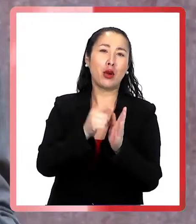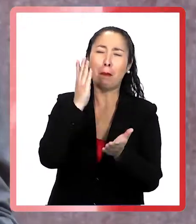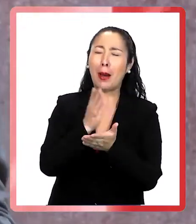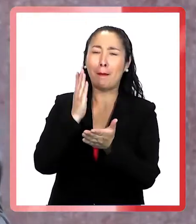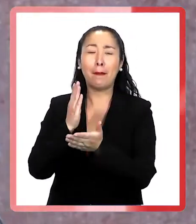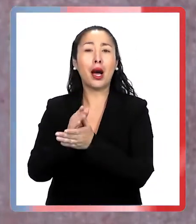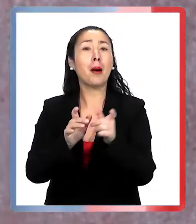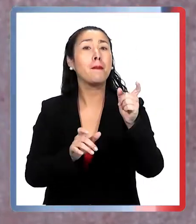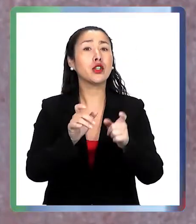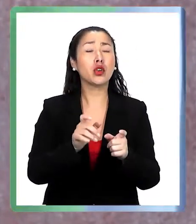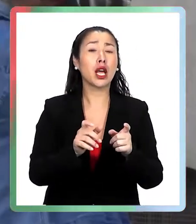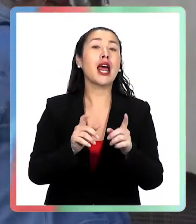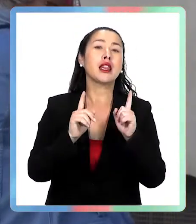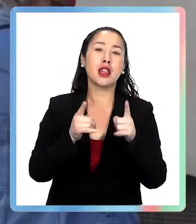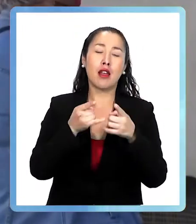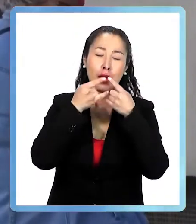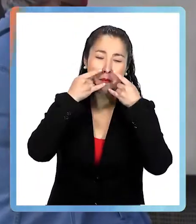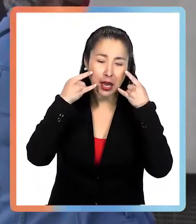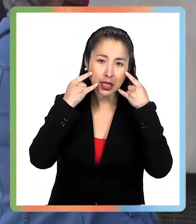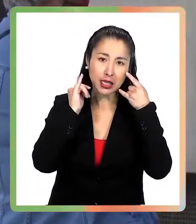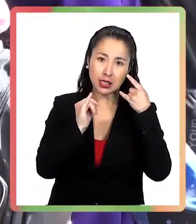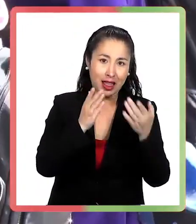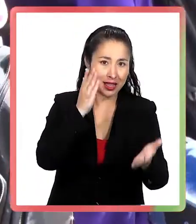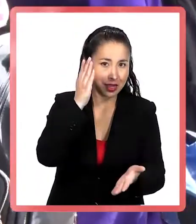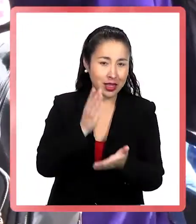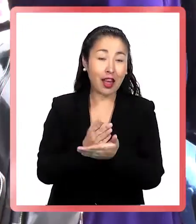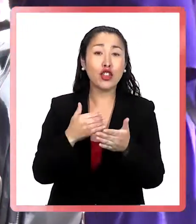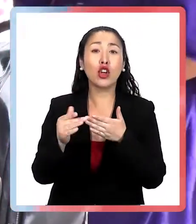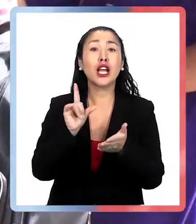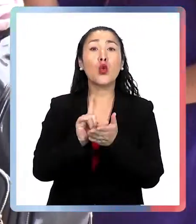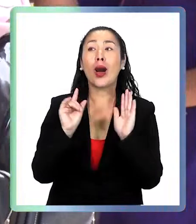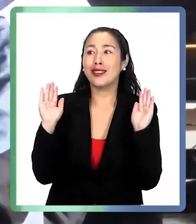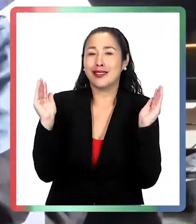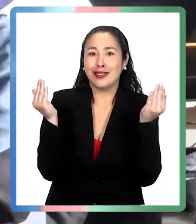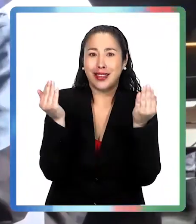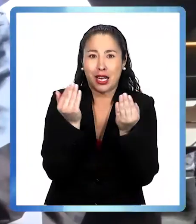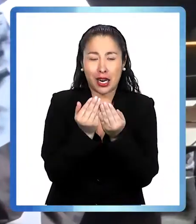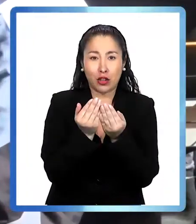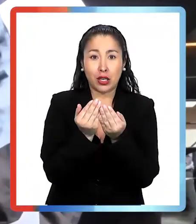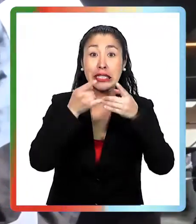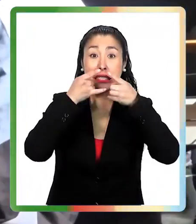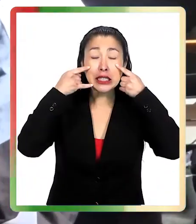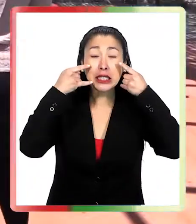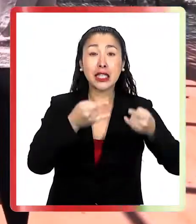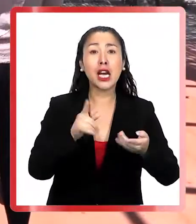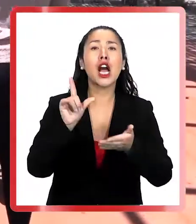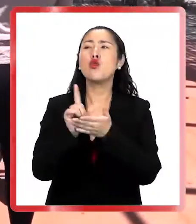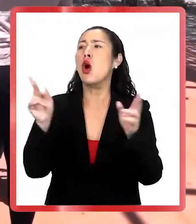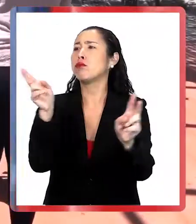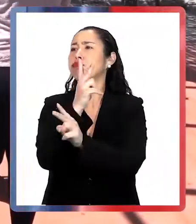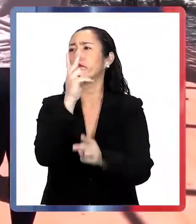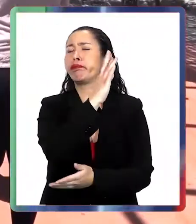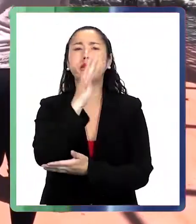menores restricciones. La gente deberá seguir usando mascarilla obligatoriamente en lugares cerrados y la podrá sacar